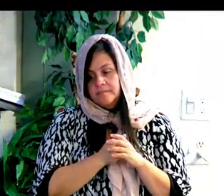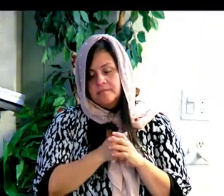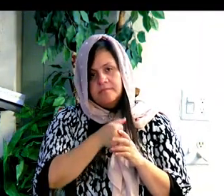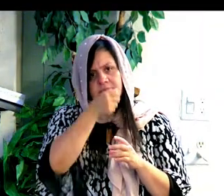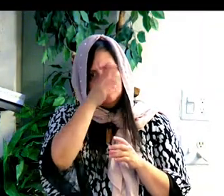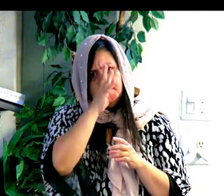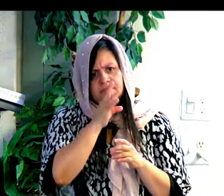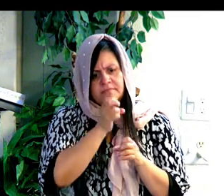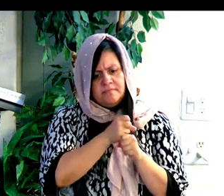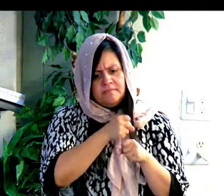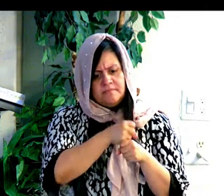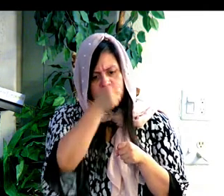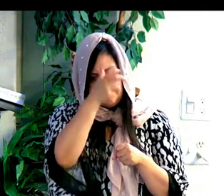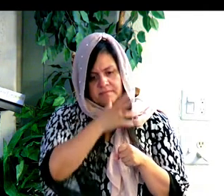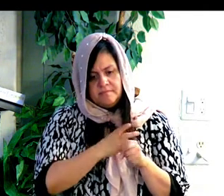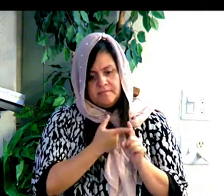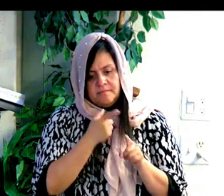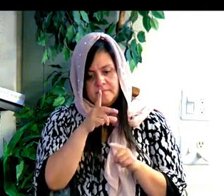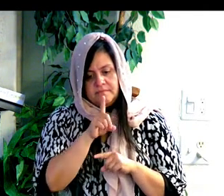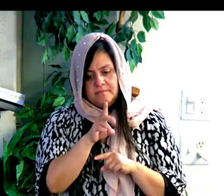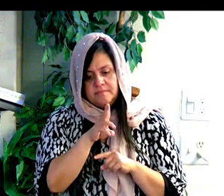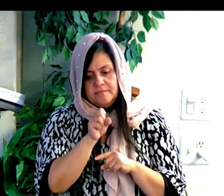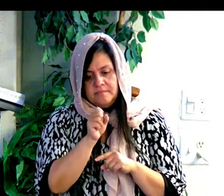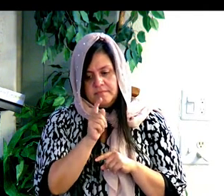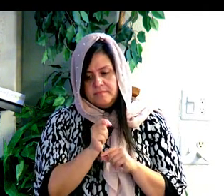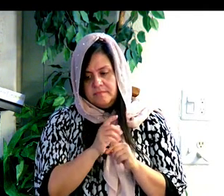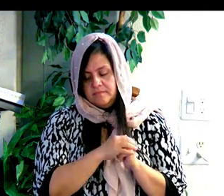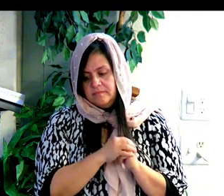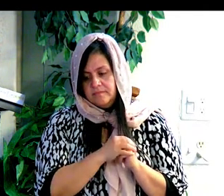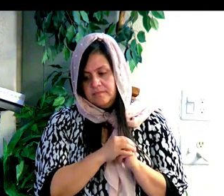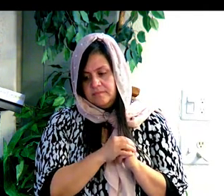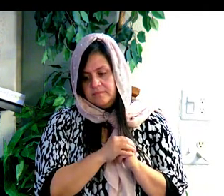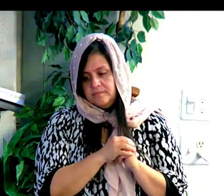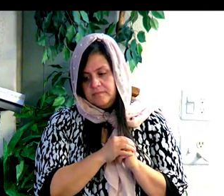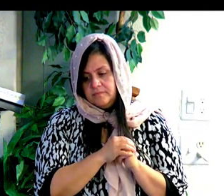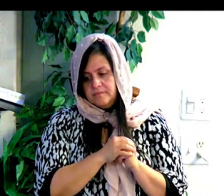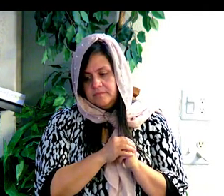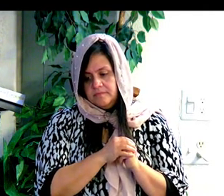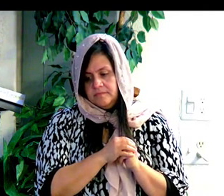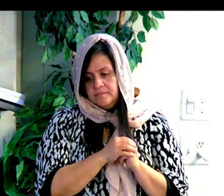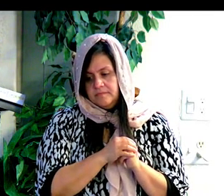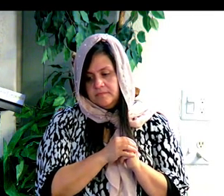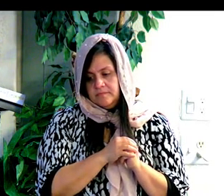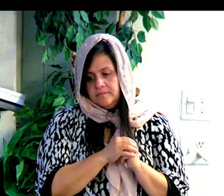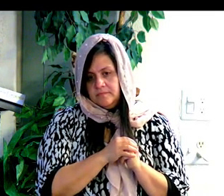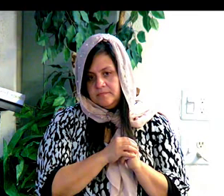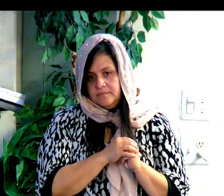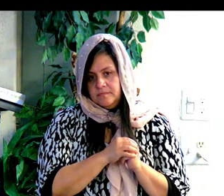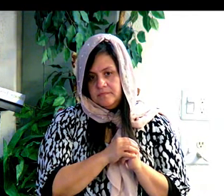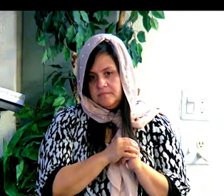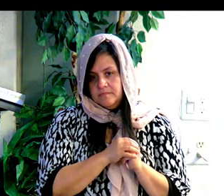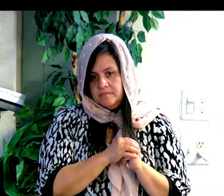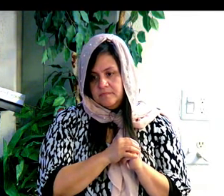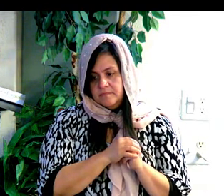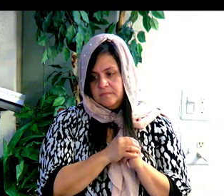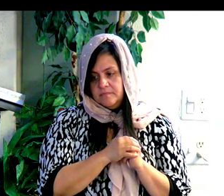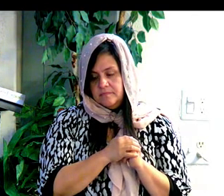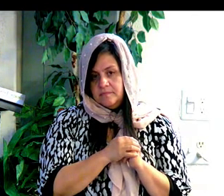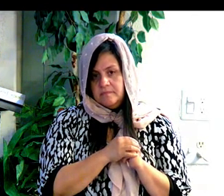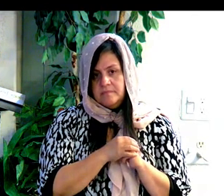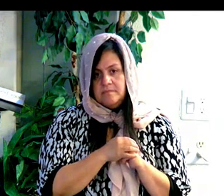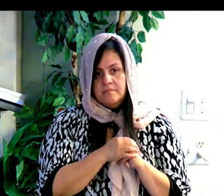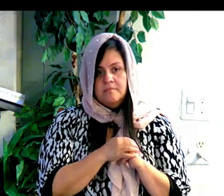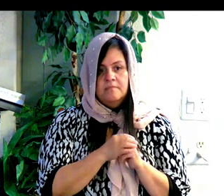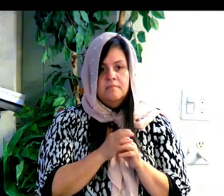Dice, estamos hablando de eso durante el día del Padre, de los padres, pero el hombre viene